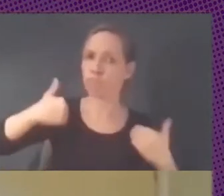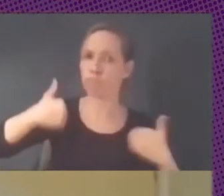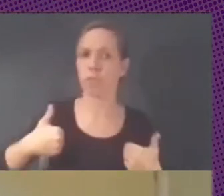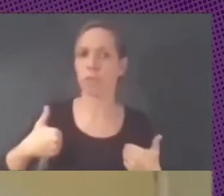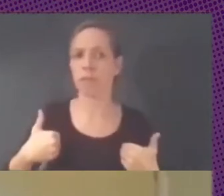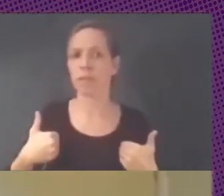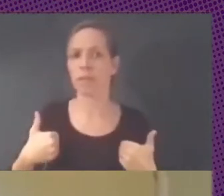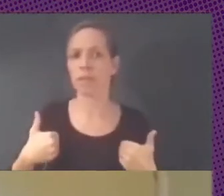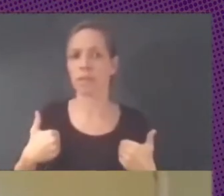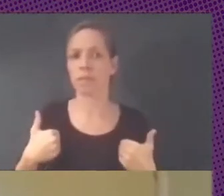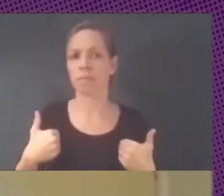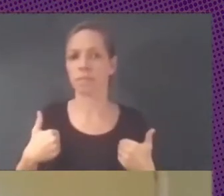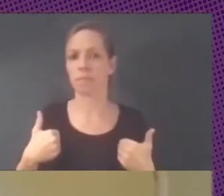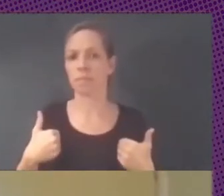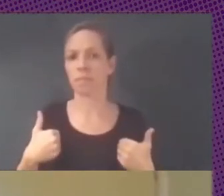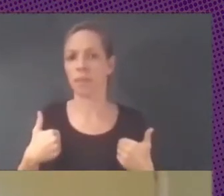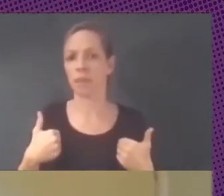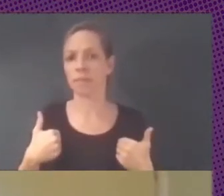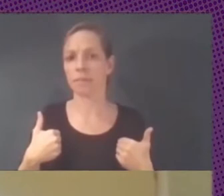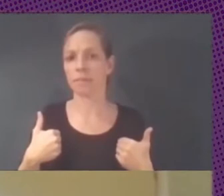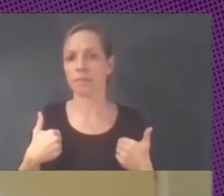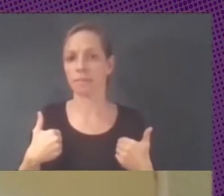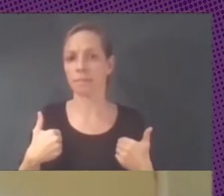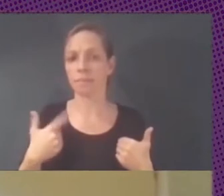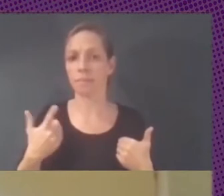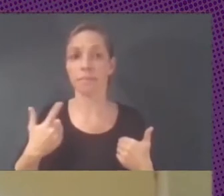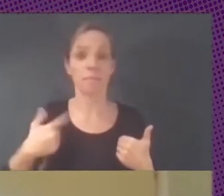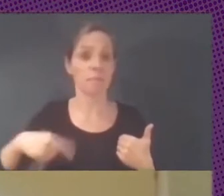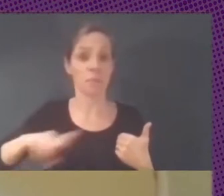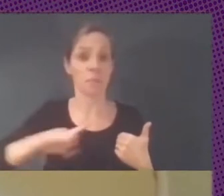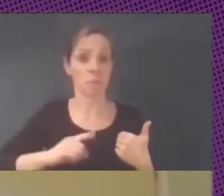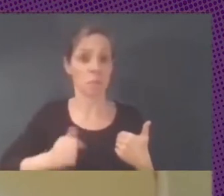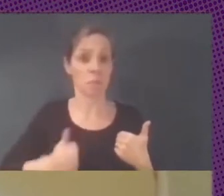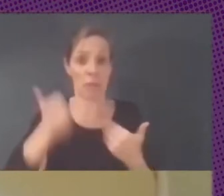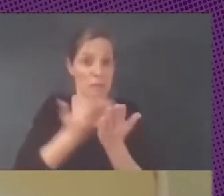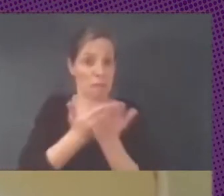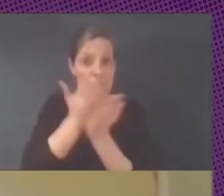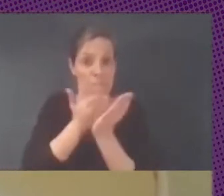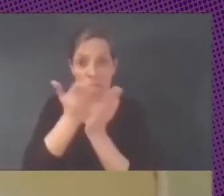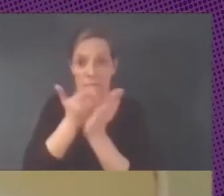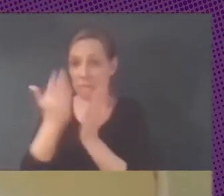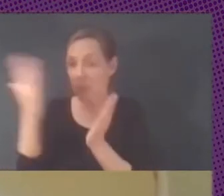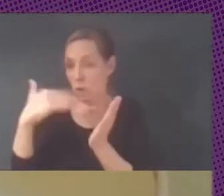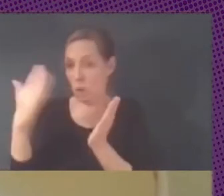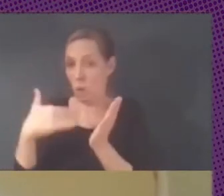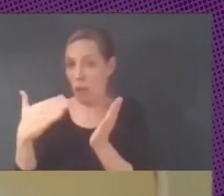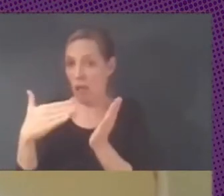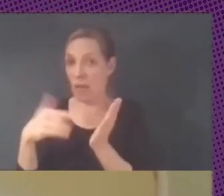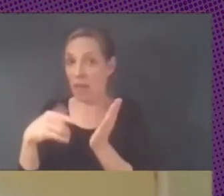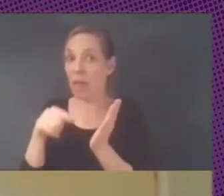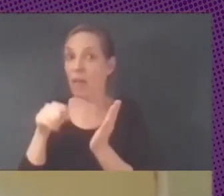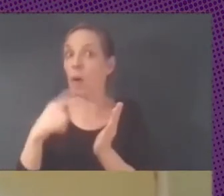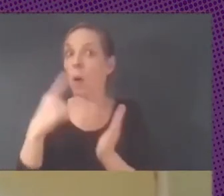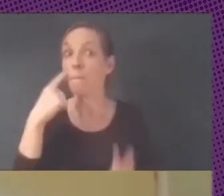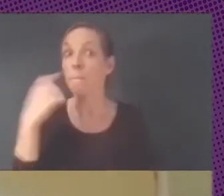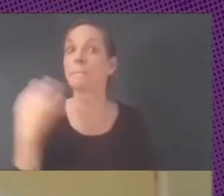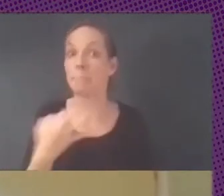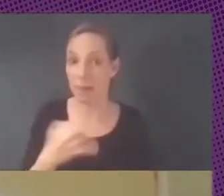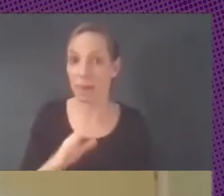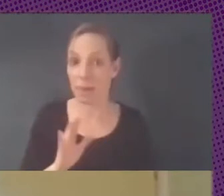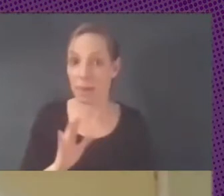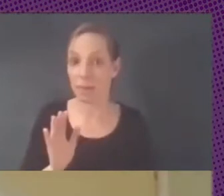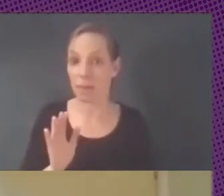no teníamos opciones era muy peligroso pero